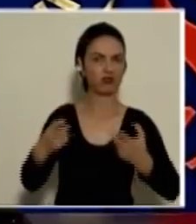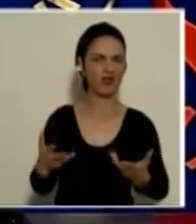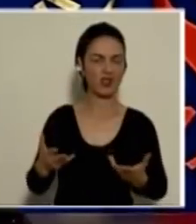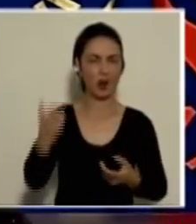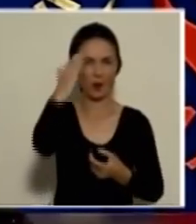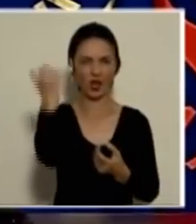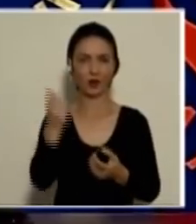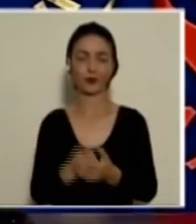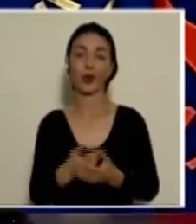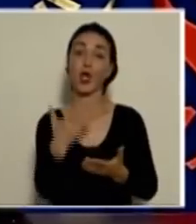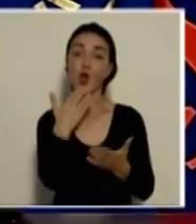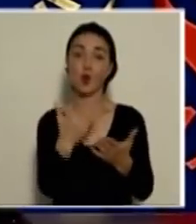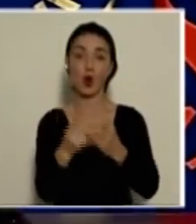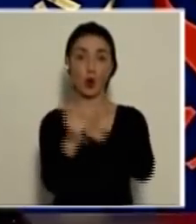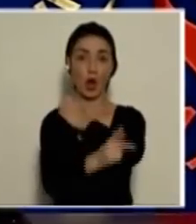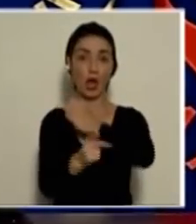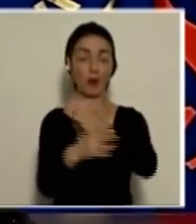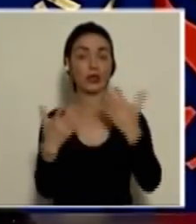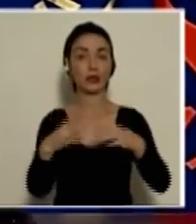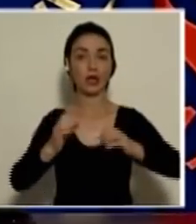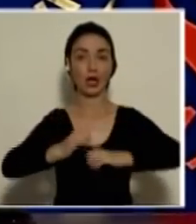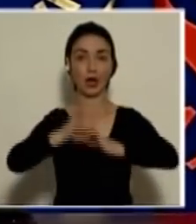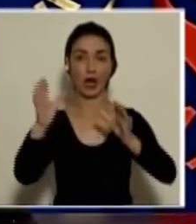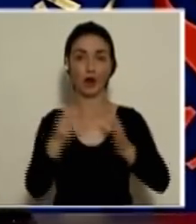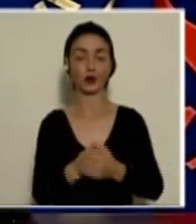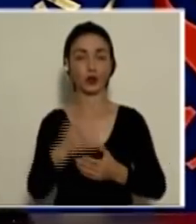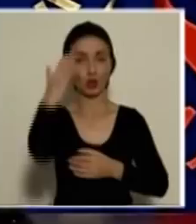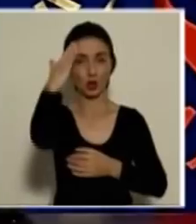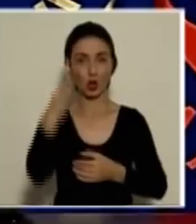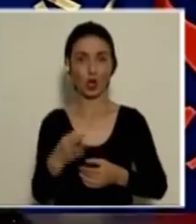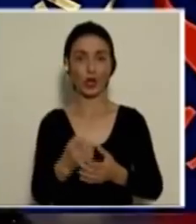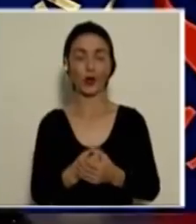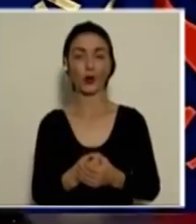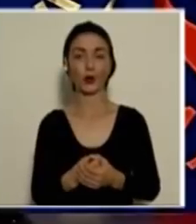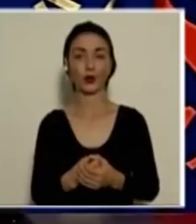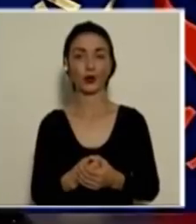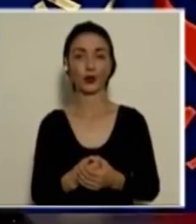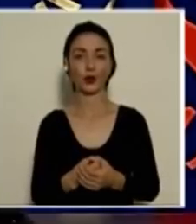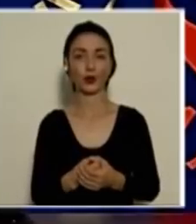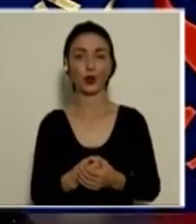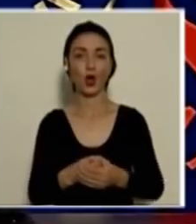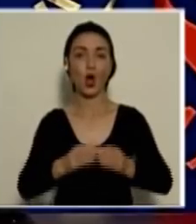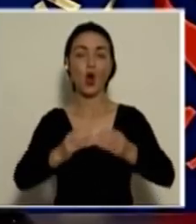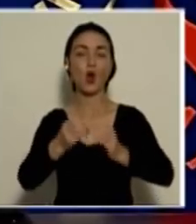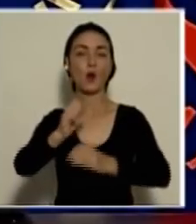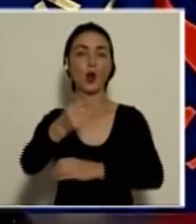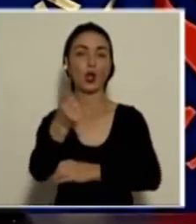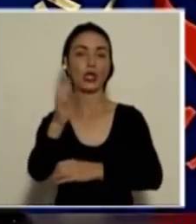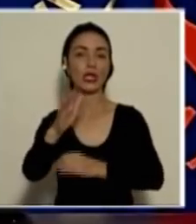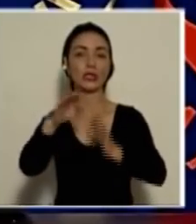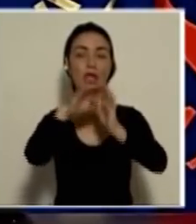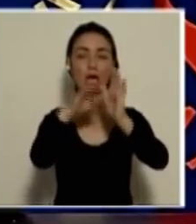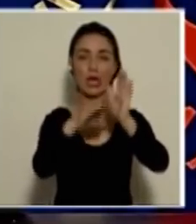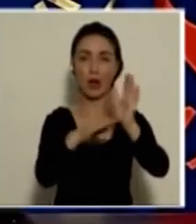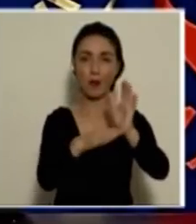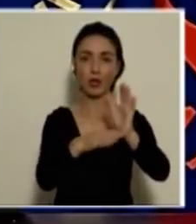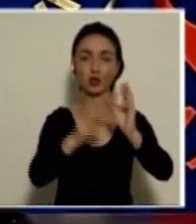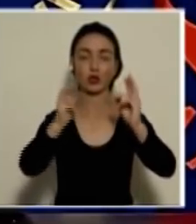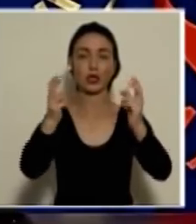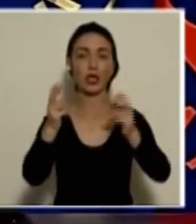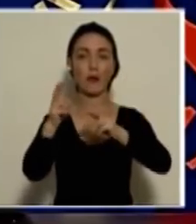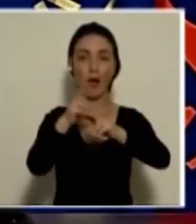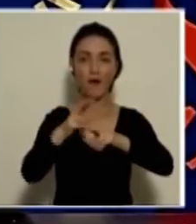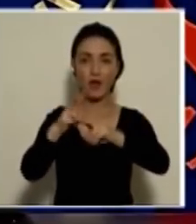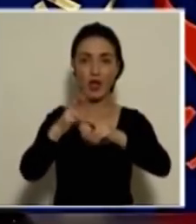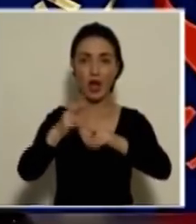Bueno, el país ha sido transparente desde… Creo que vamos por el alineamiento número 15 con relación al tema de la vigilancia